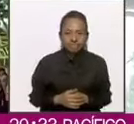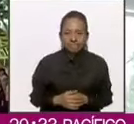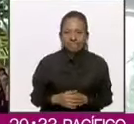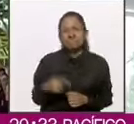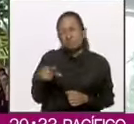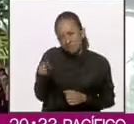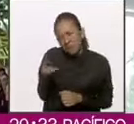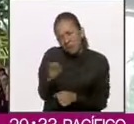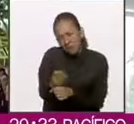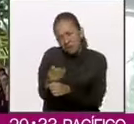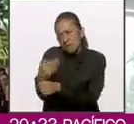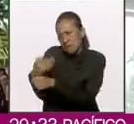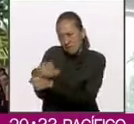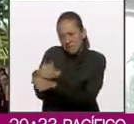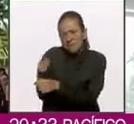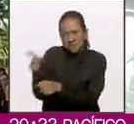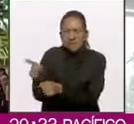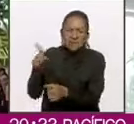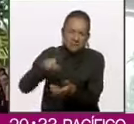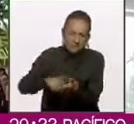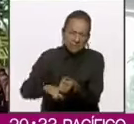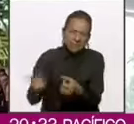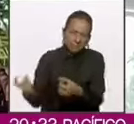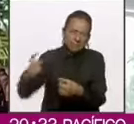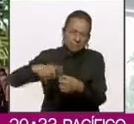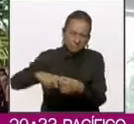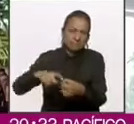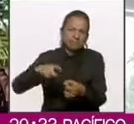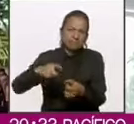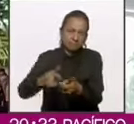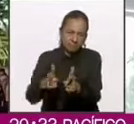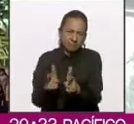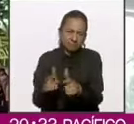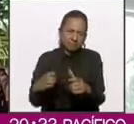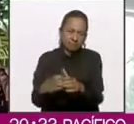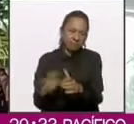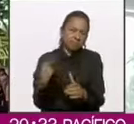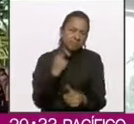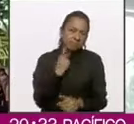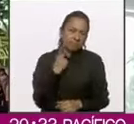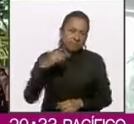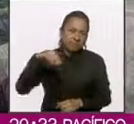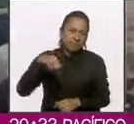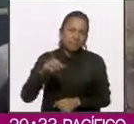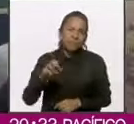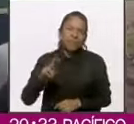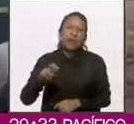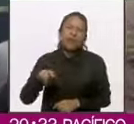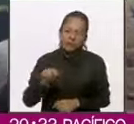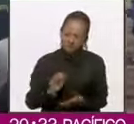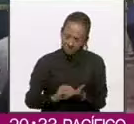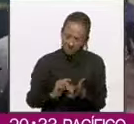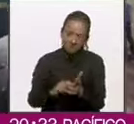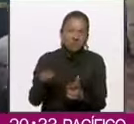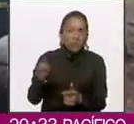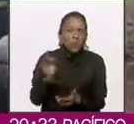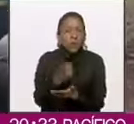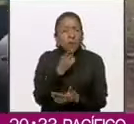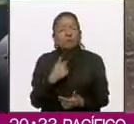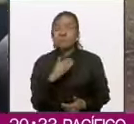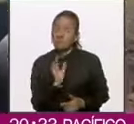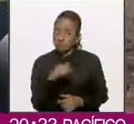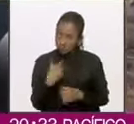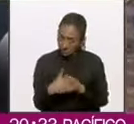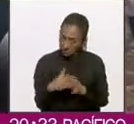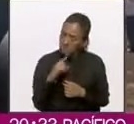tanto sigue adentro de Morena. Así que está que se va, que se va, que se va, pero no